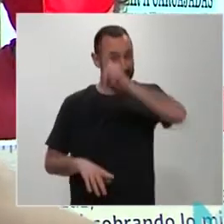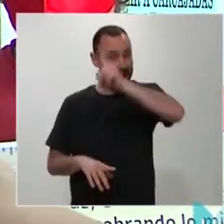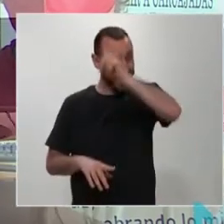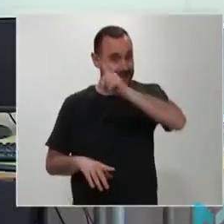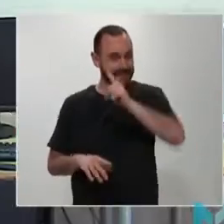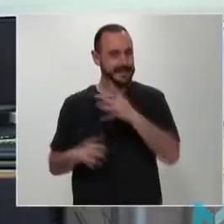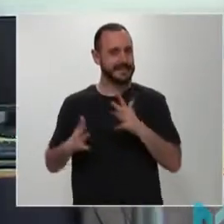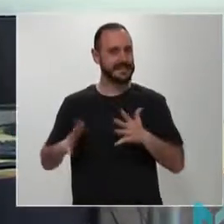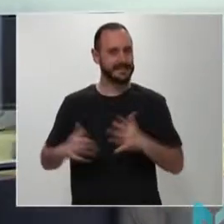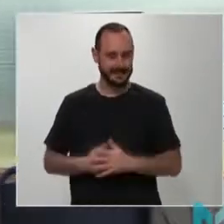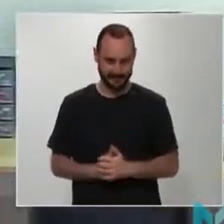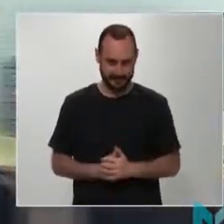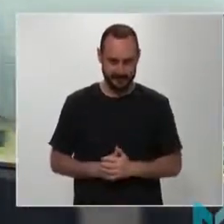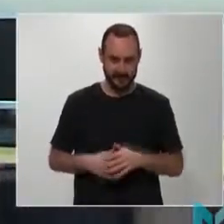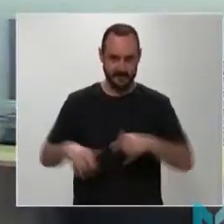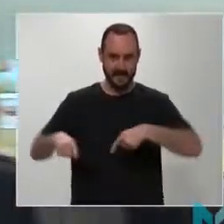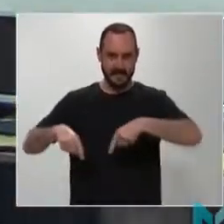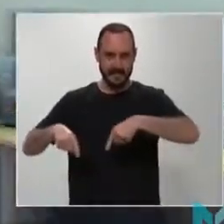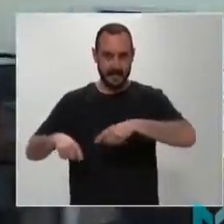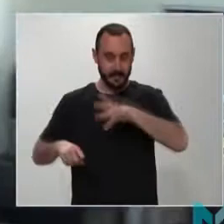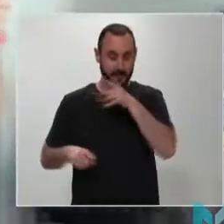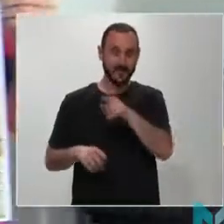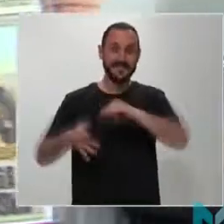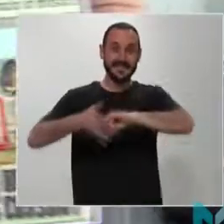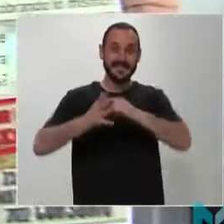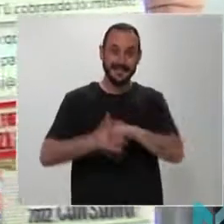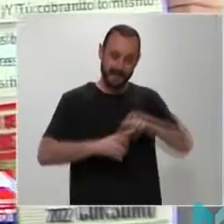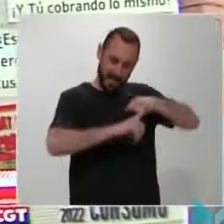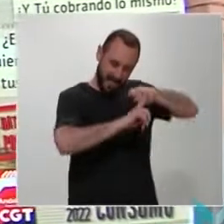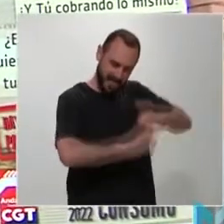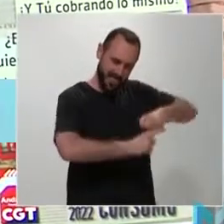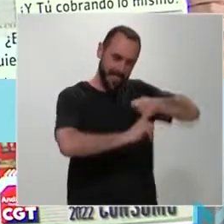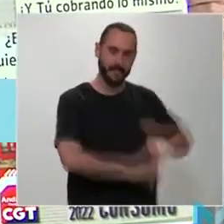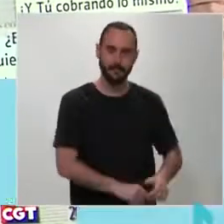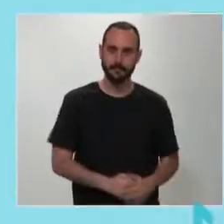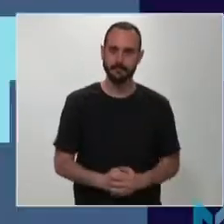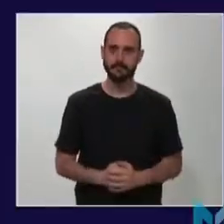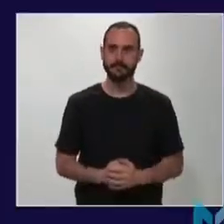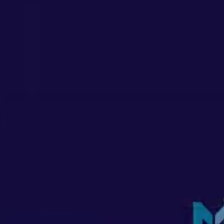arriba tiemblan. Un sistema, dicen, que oprime a los más desfavorecidos.